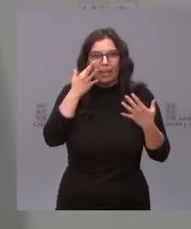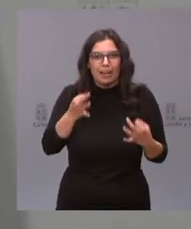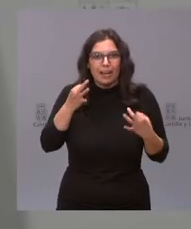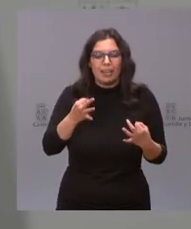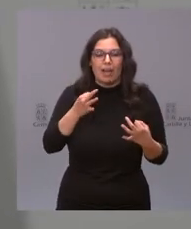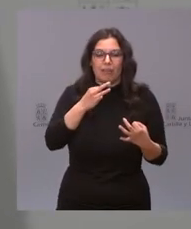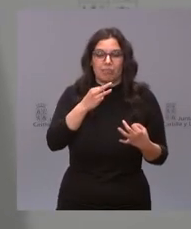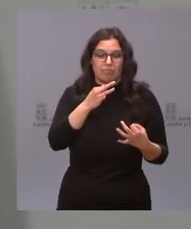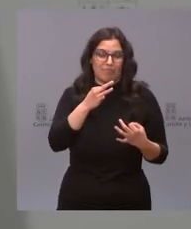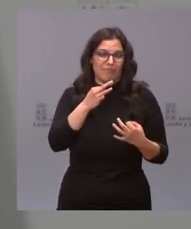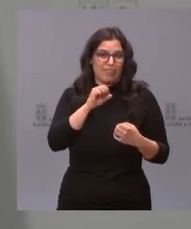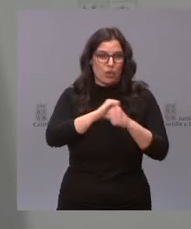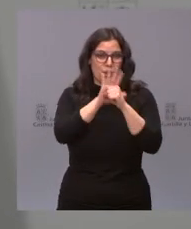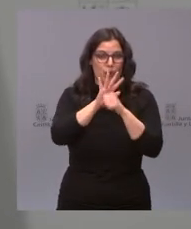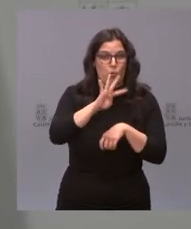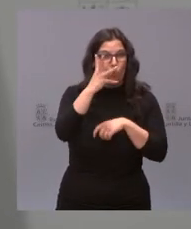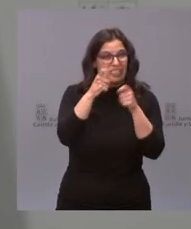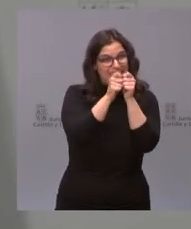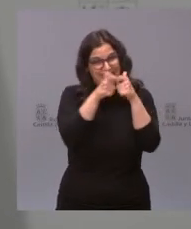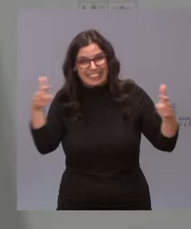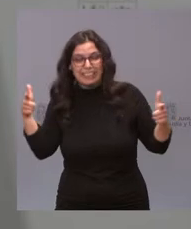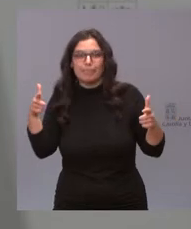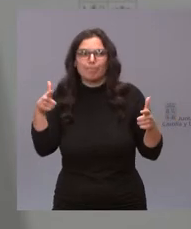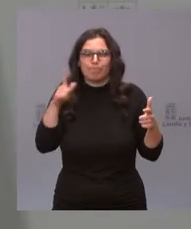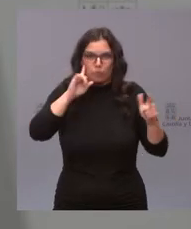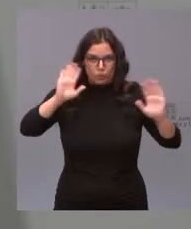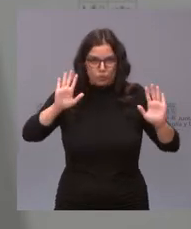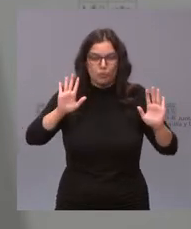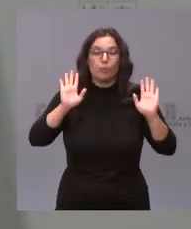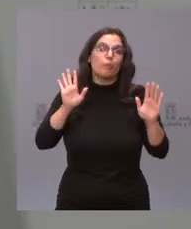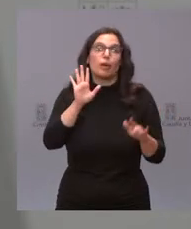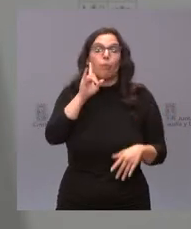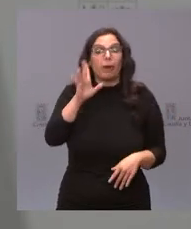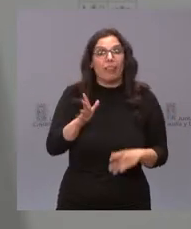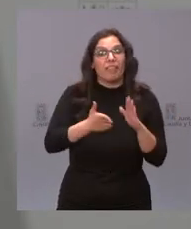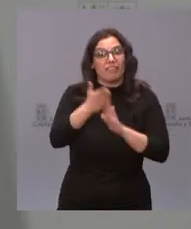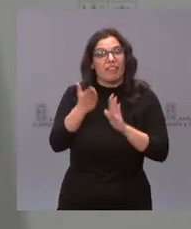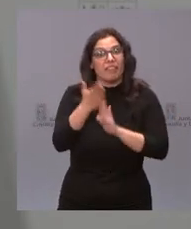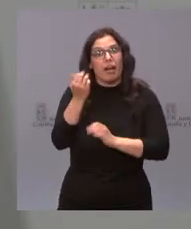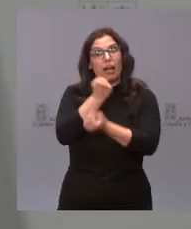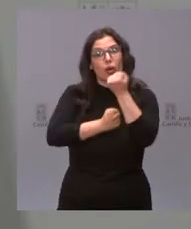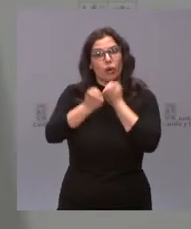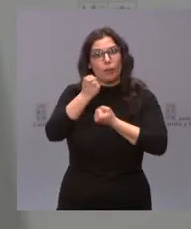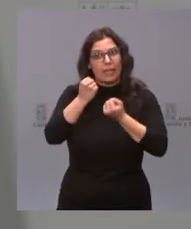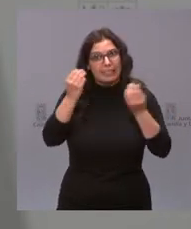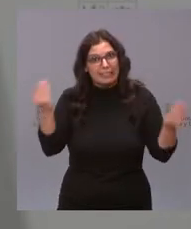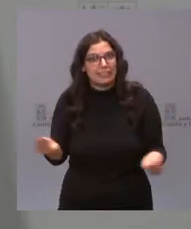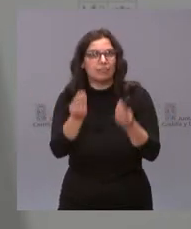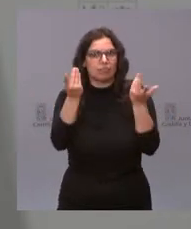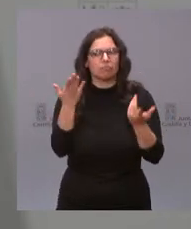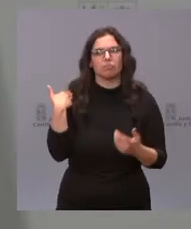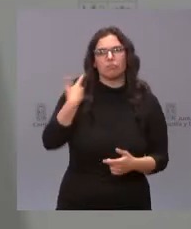cuarta ola, pero creo que estamos en la senda de la recuperación económica. En marzo ha sido un dato